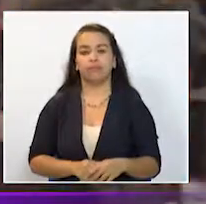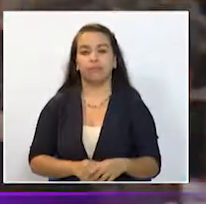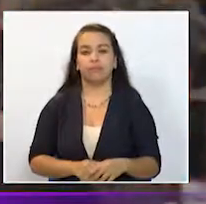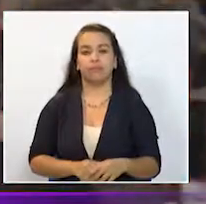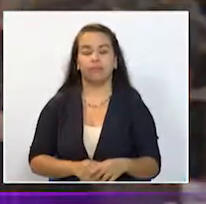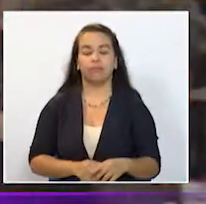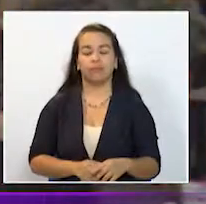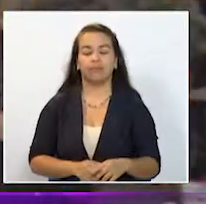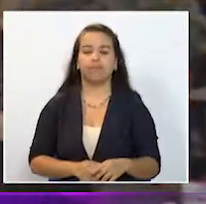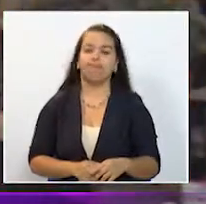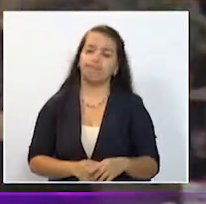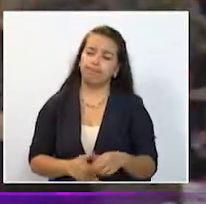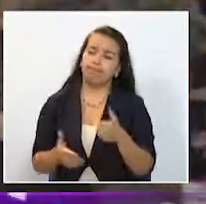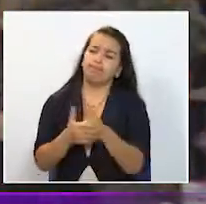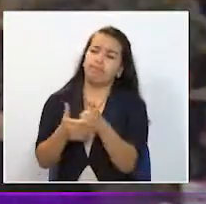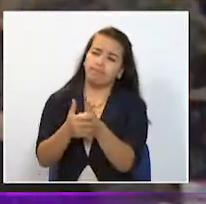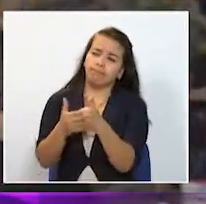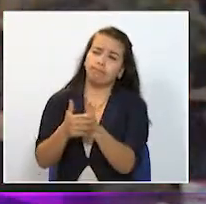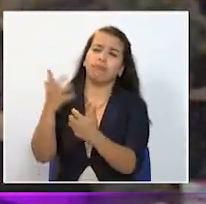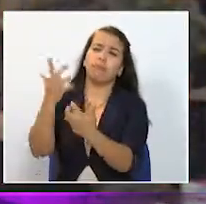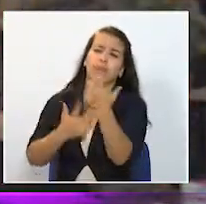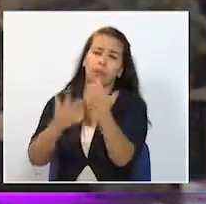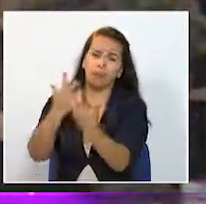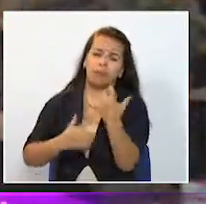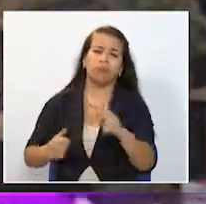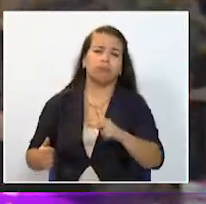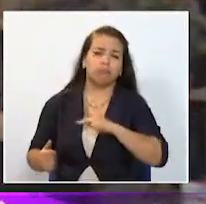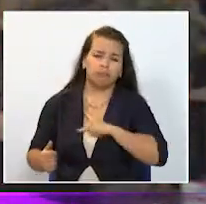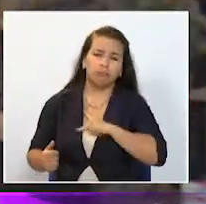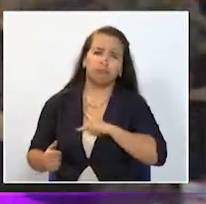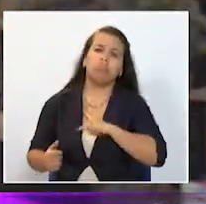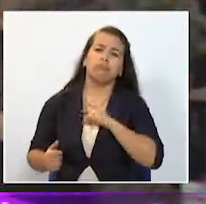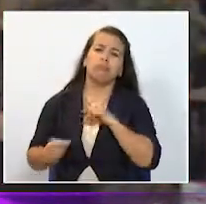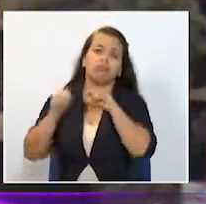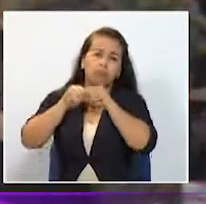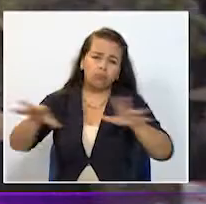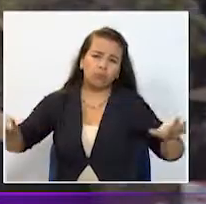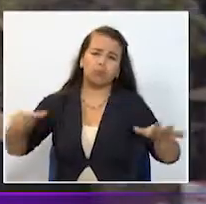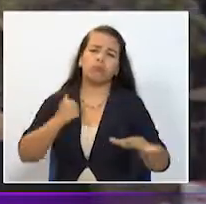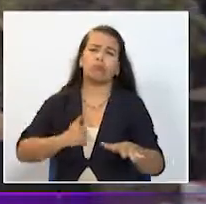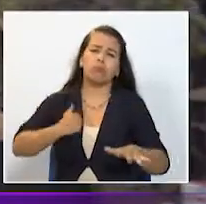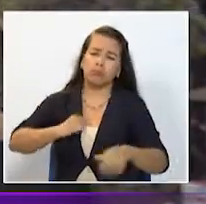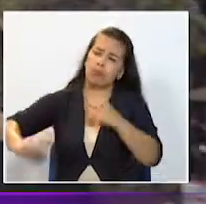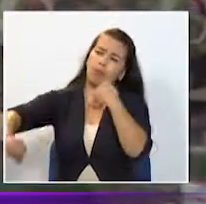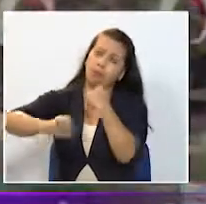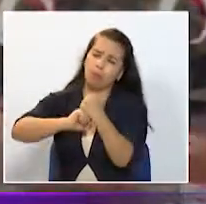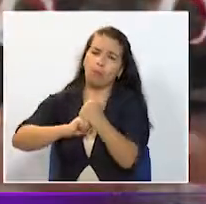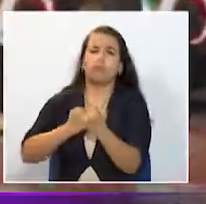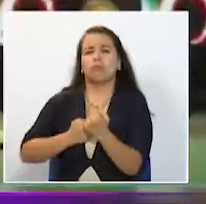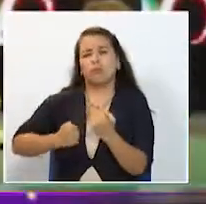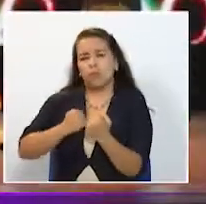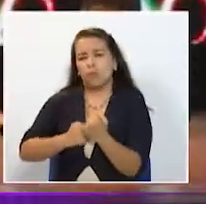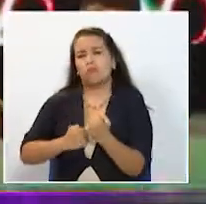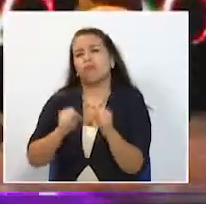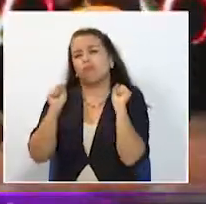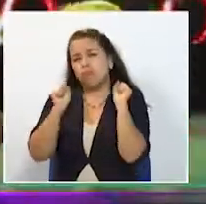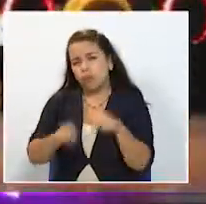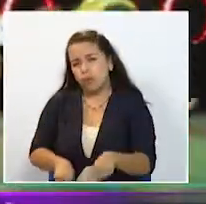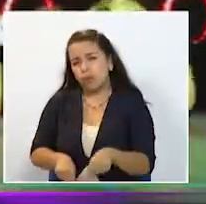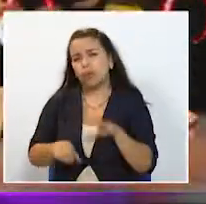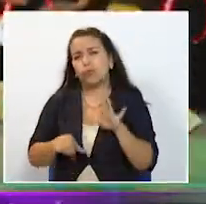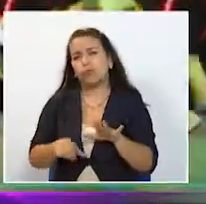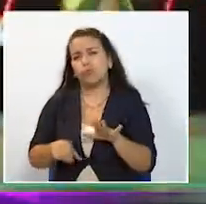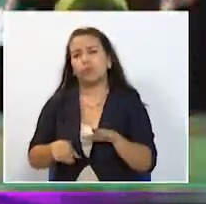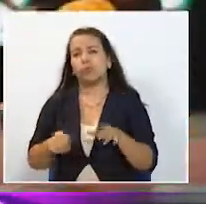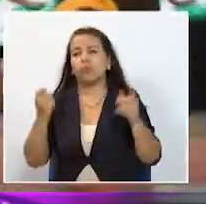Estamos solicitando también a todas las empresas privadas al sector privado al sector público que nos apoyen para poder realizar esta